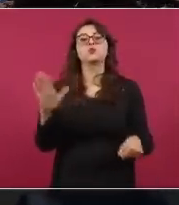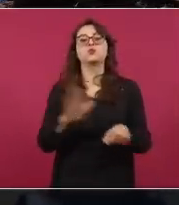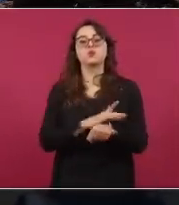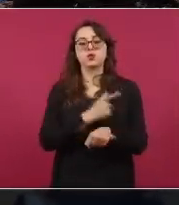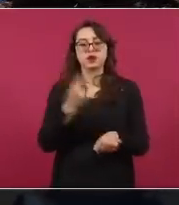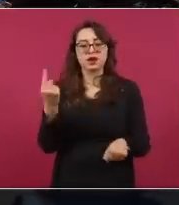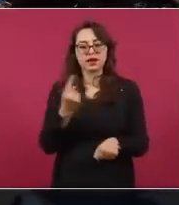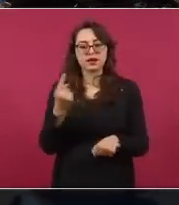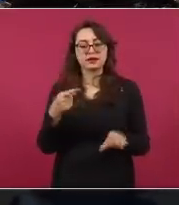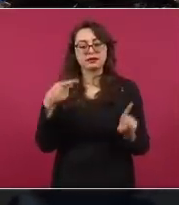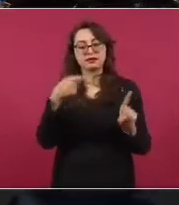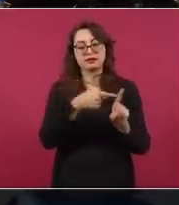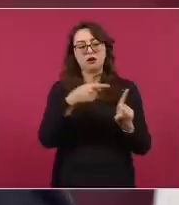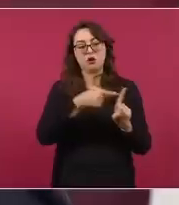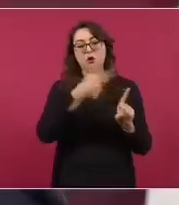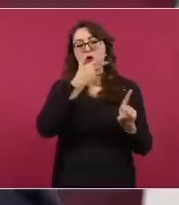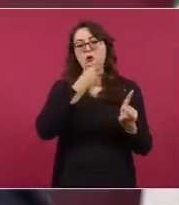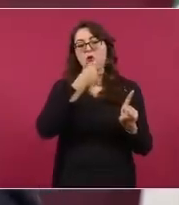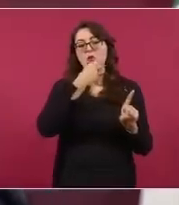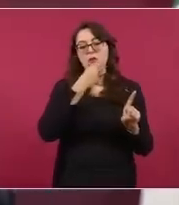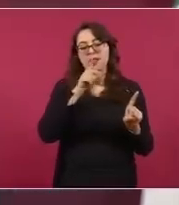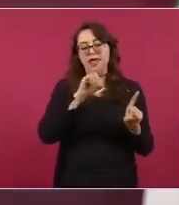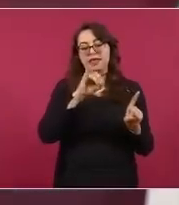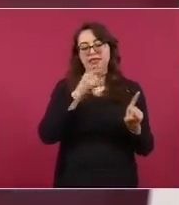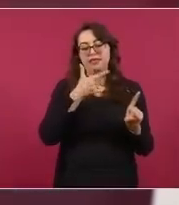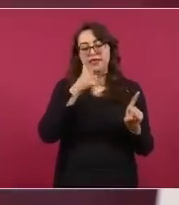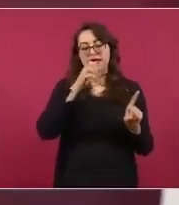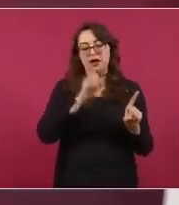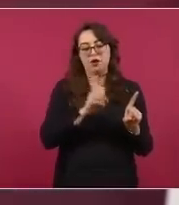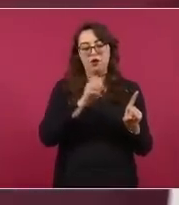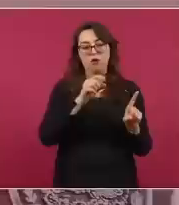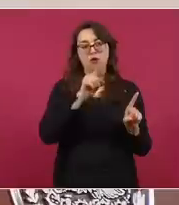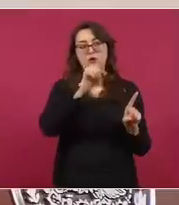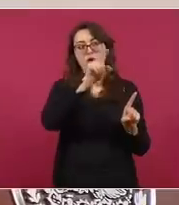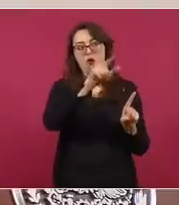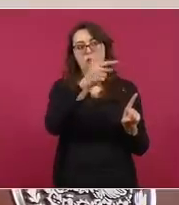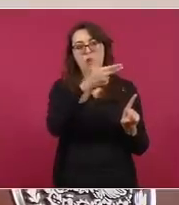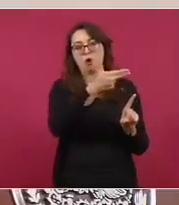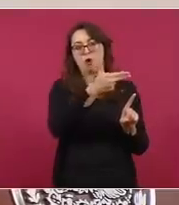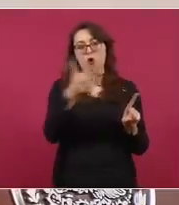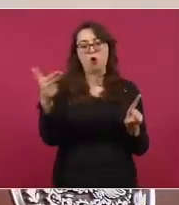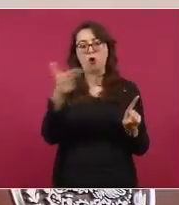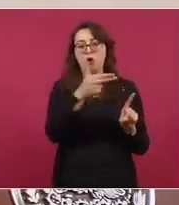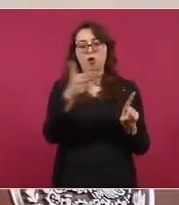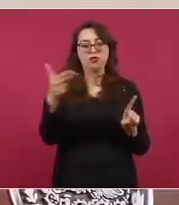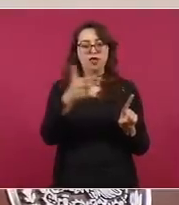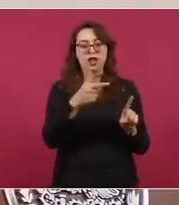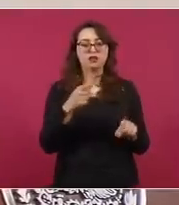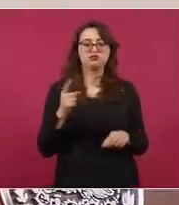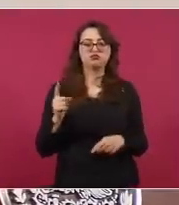cantoneándose.